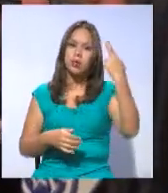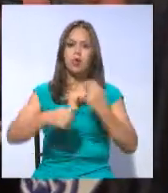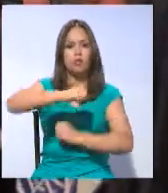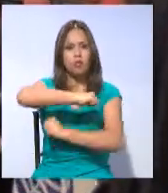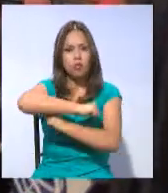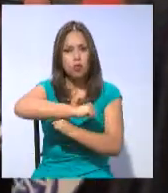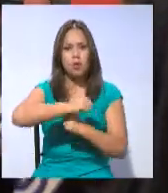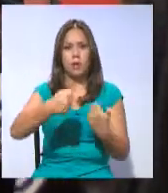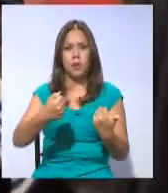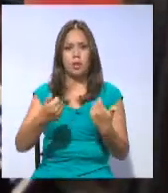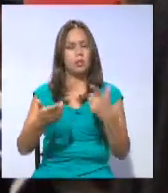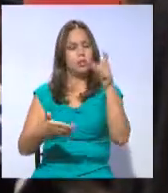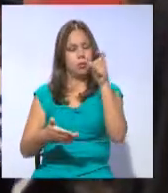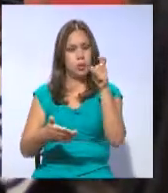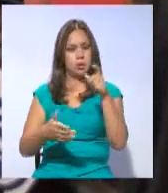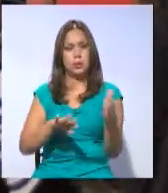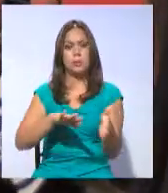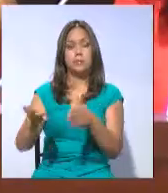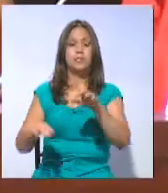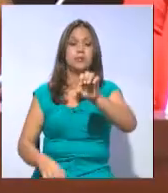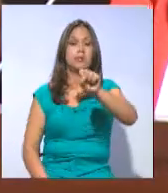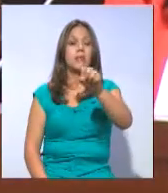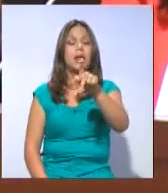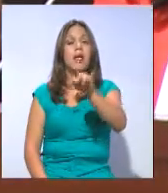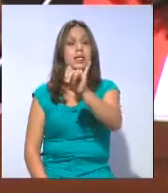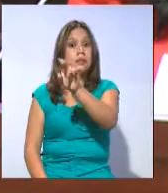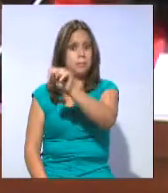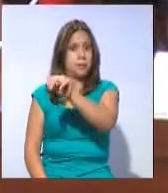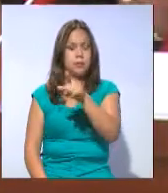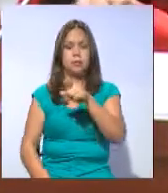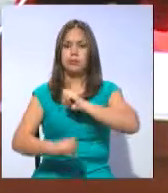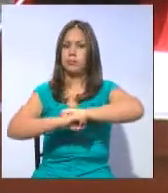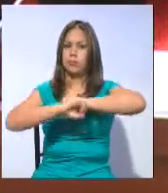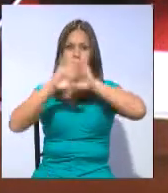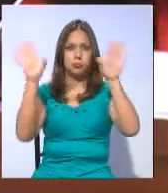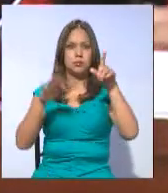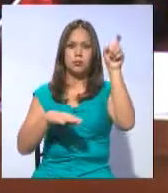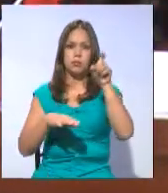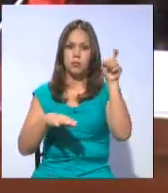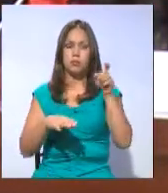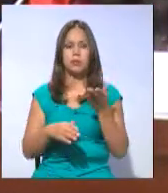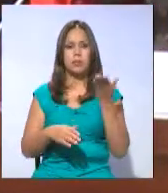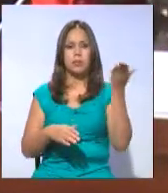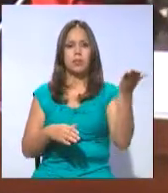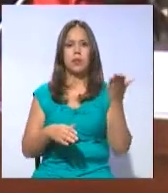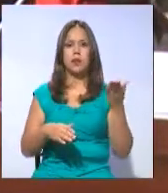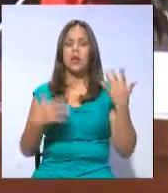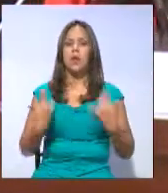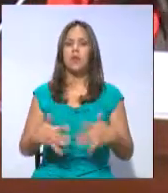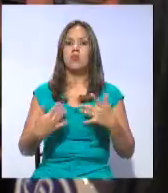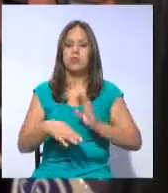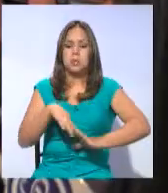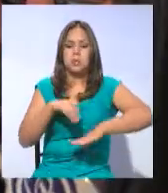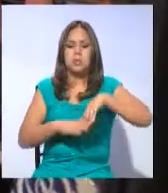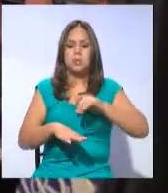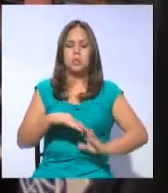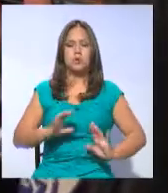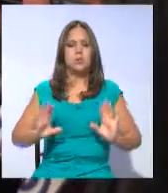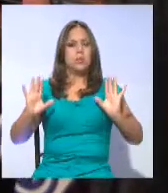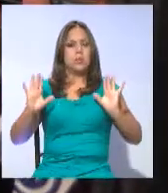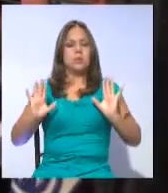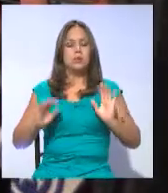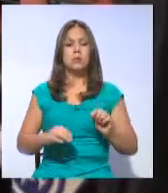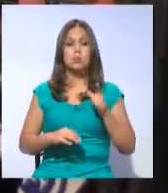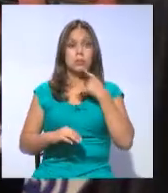cuestionada por la legisladora Sofía Espín, pues para ella es claro que aún debe prevalecer la presunción de inocencia. Yo creo que se está